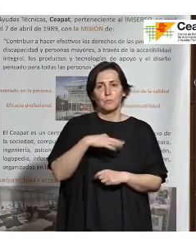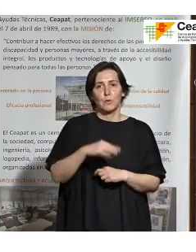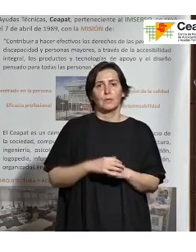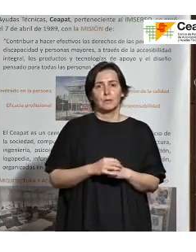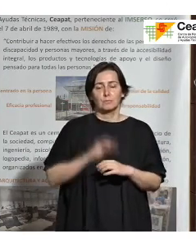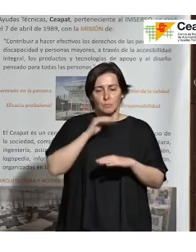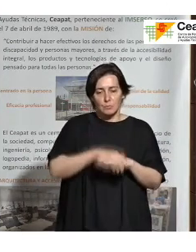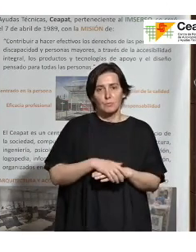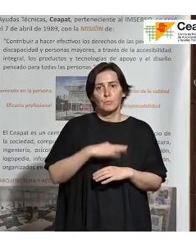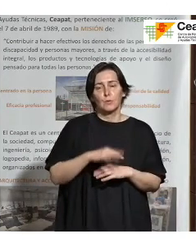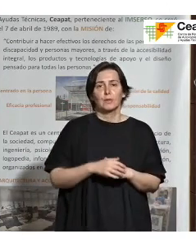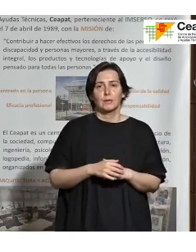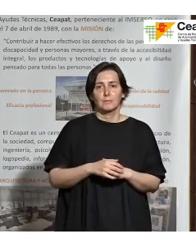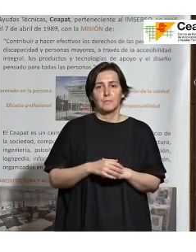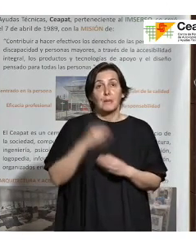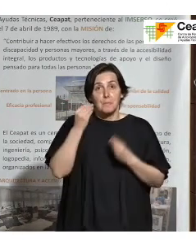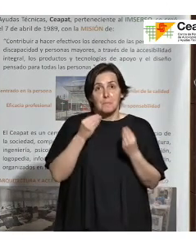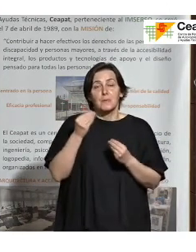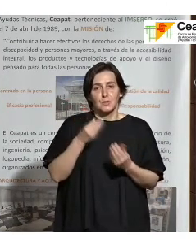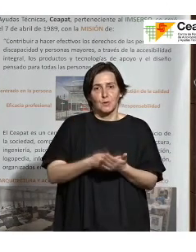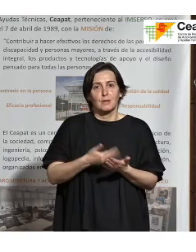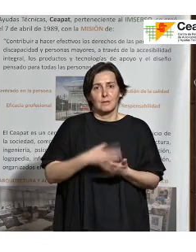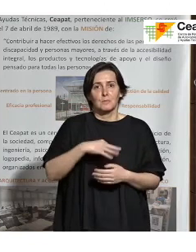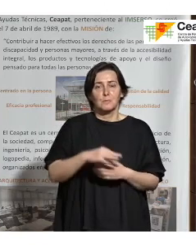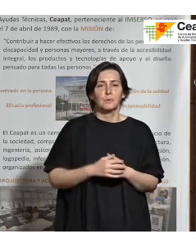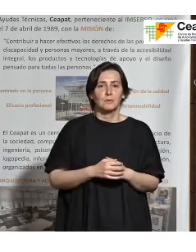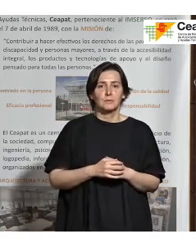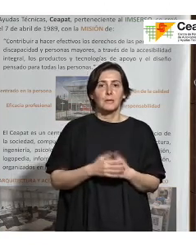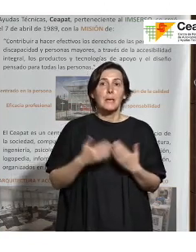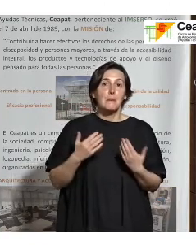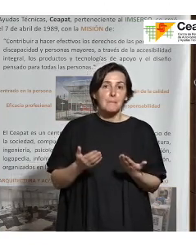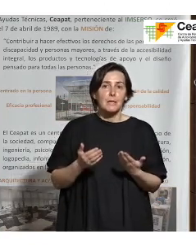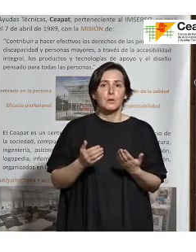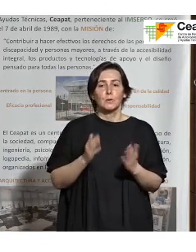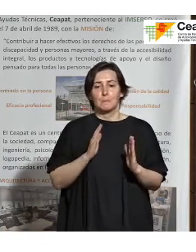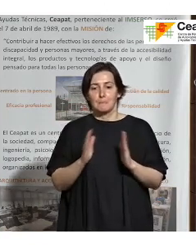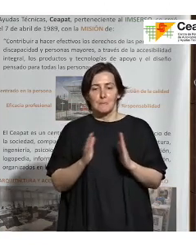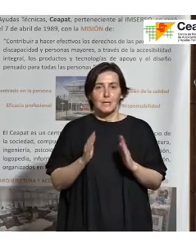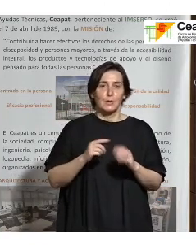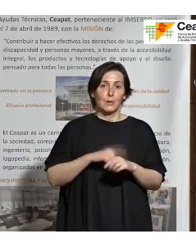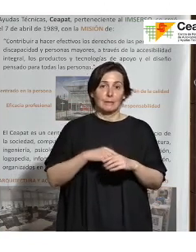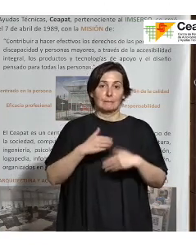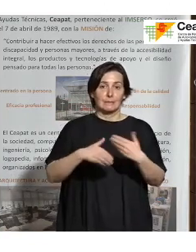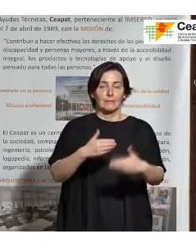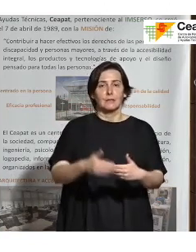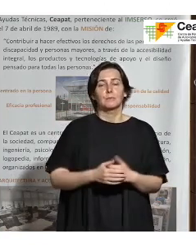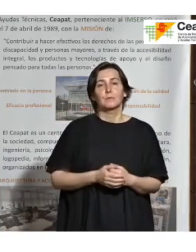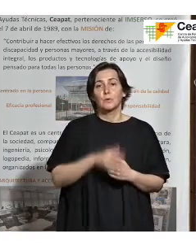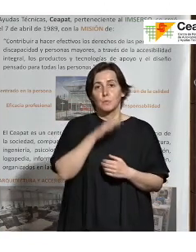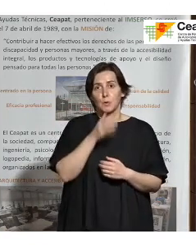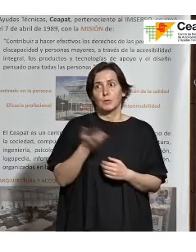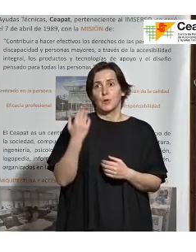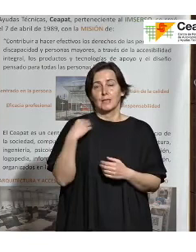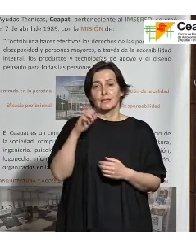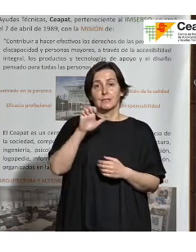creo que podemos garantizarlo. Lo que pasa es que lleva un pelín de tiempo, por eso también está fenomenal, como antes comentaba Emma,